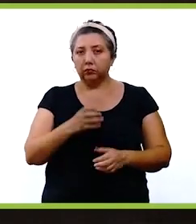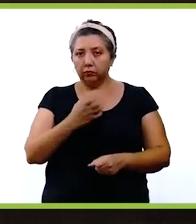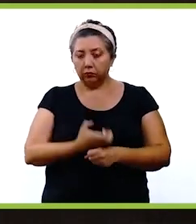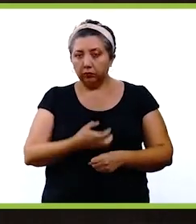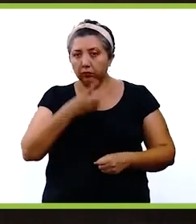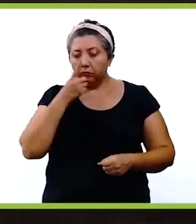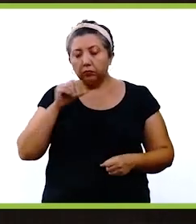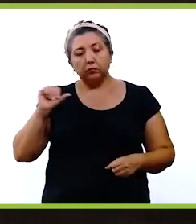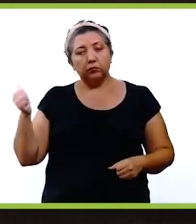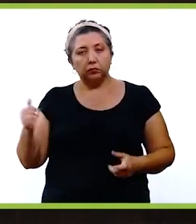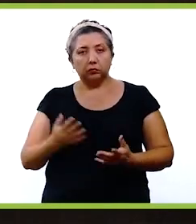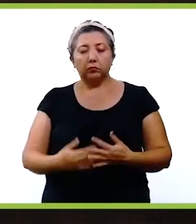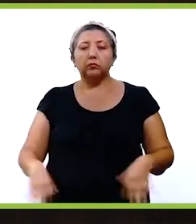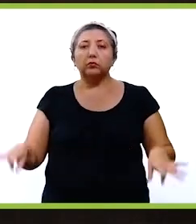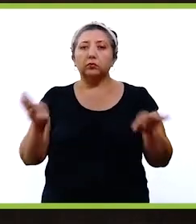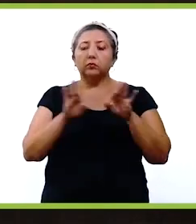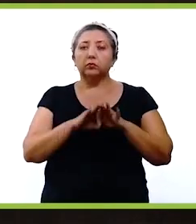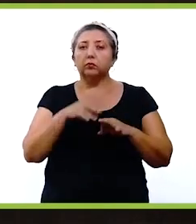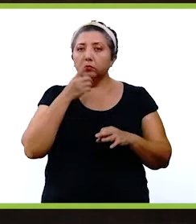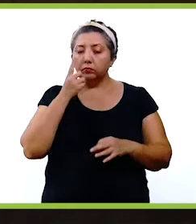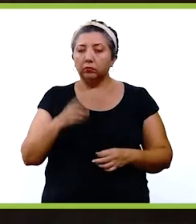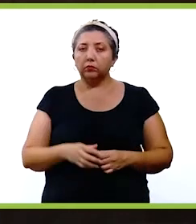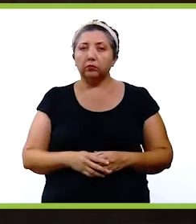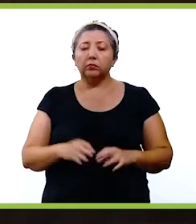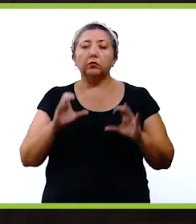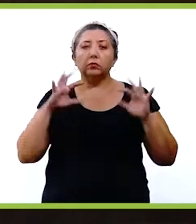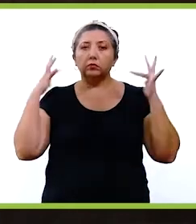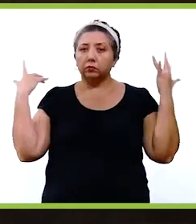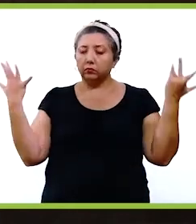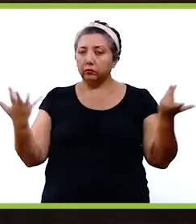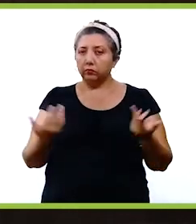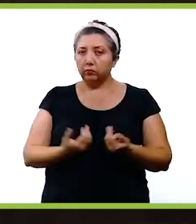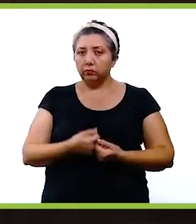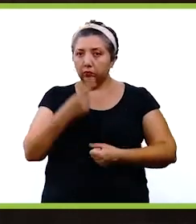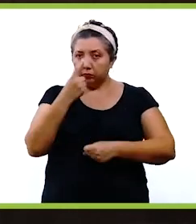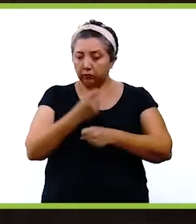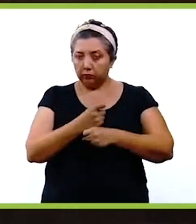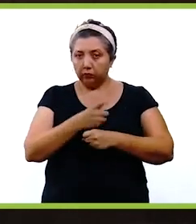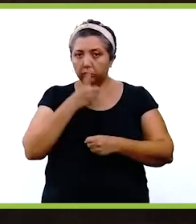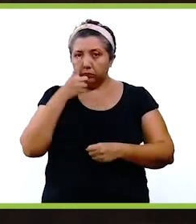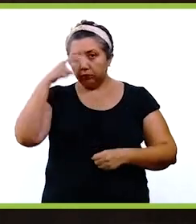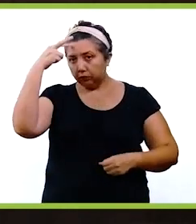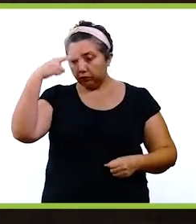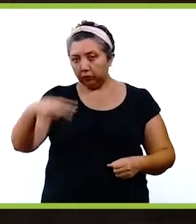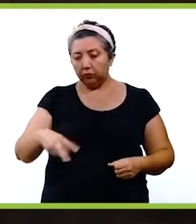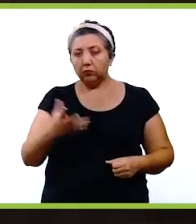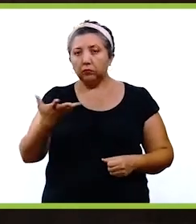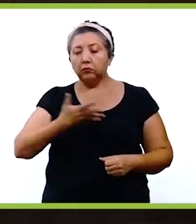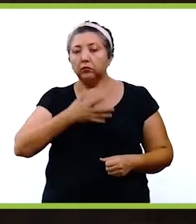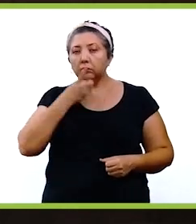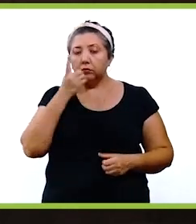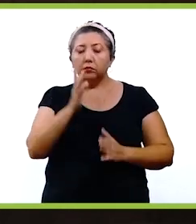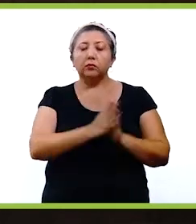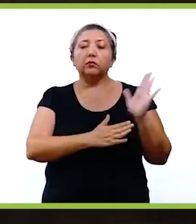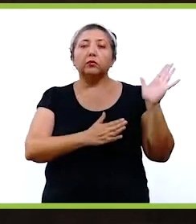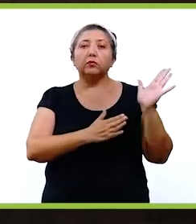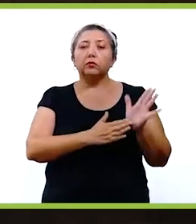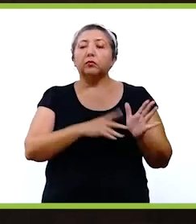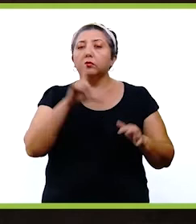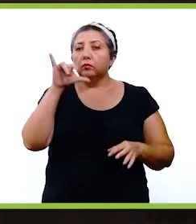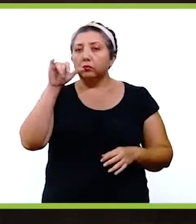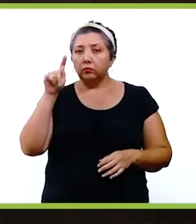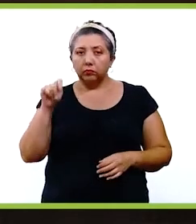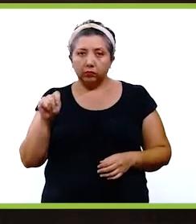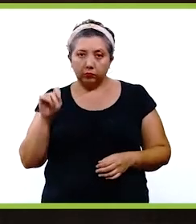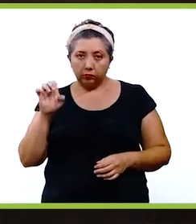del estadio. Otro tema también muy importante en el tema del medio ambiente es que va a ser el primer estadio en México en tener la certificación